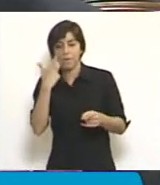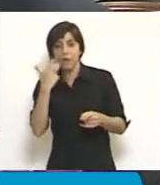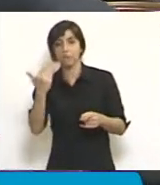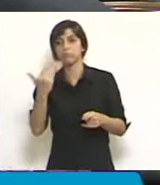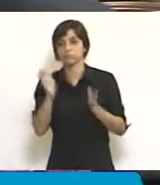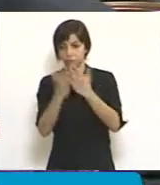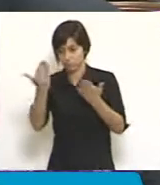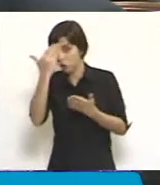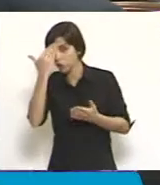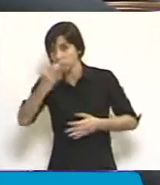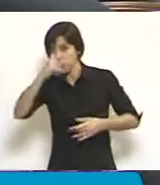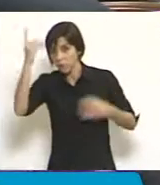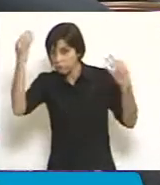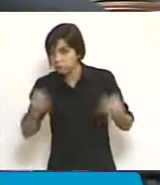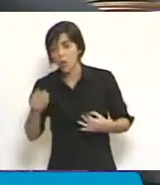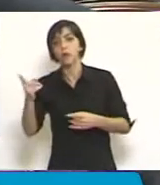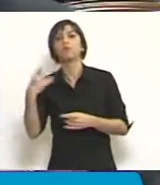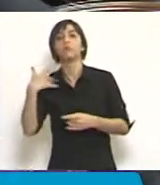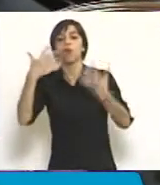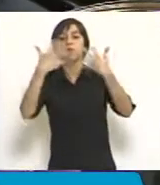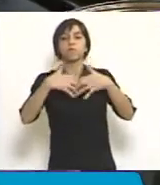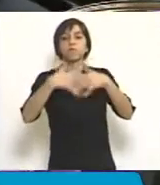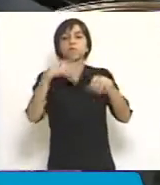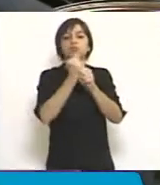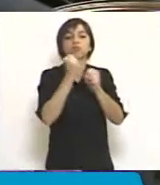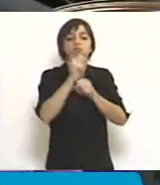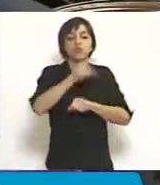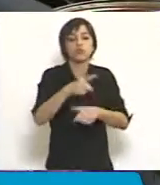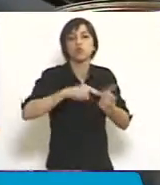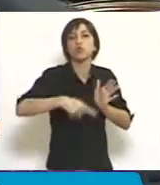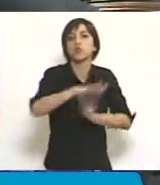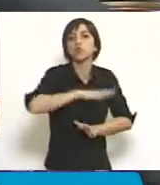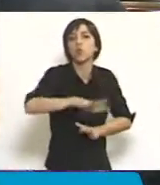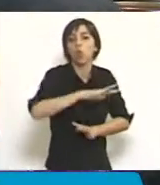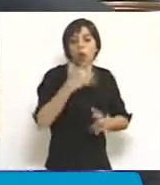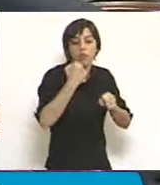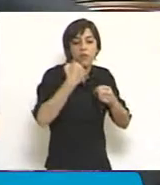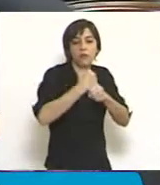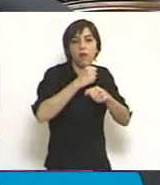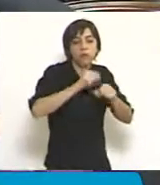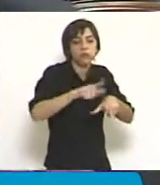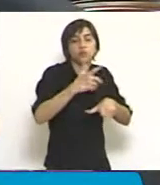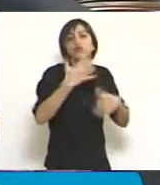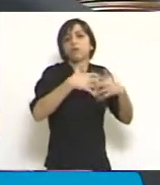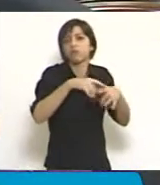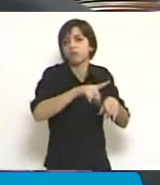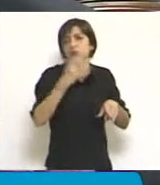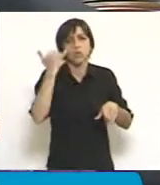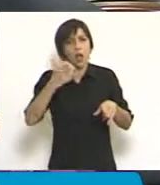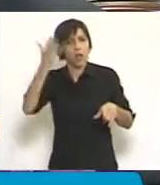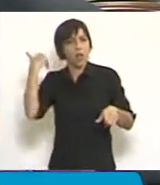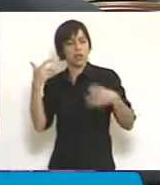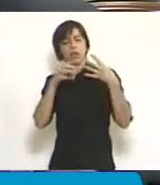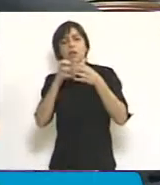transferencia de las funciones a la Ciudad Autónoma de Buenos Aires. Ese es un debate que nosotros entendemos, lo hemos fijado,